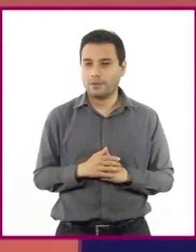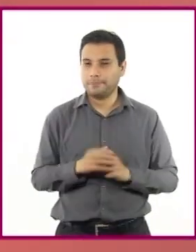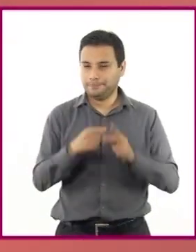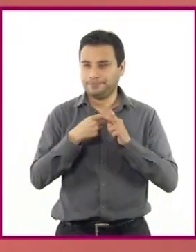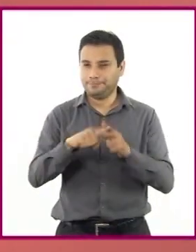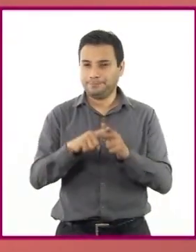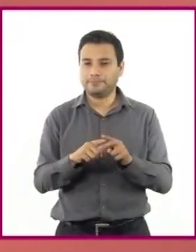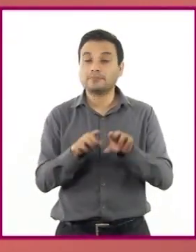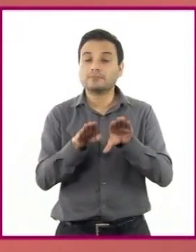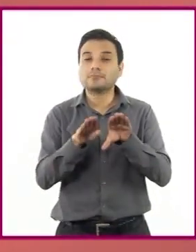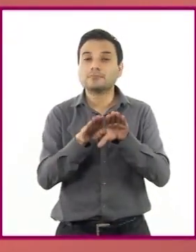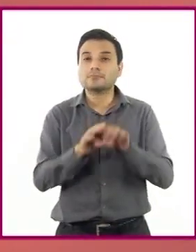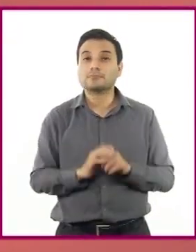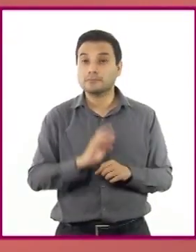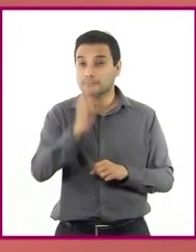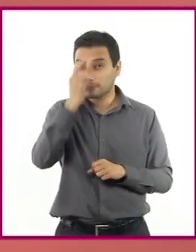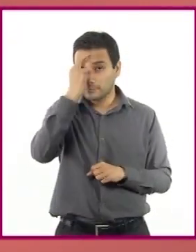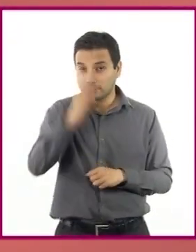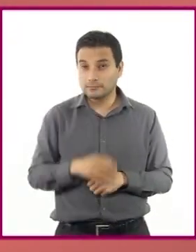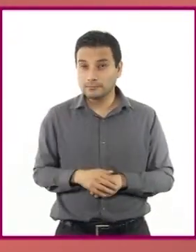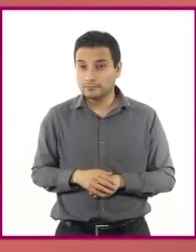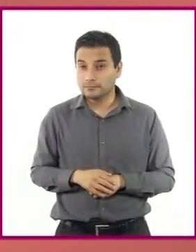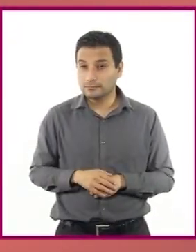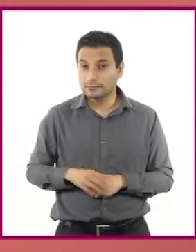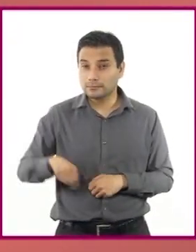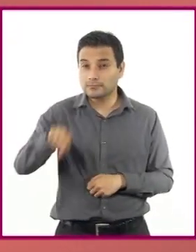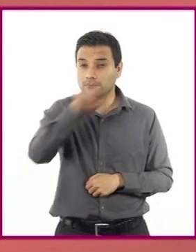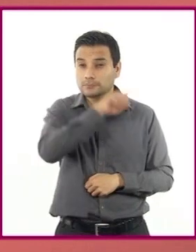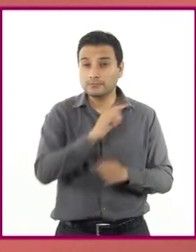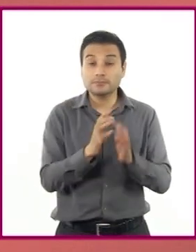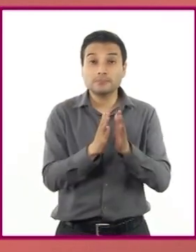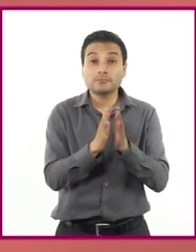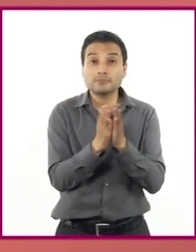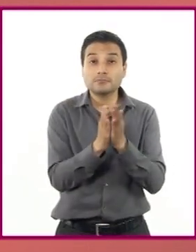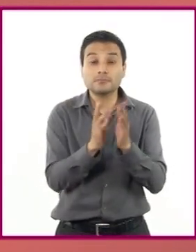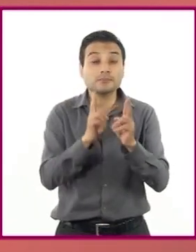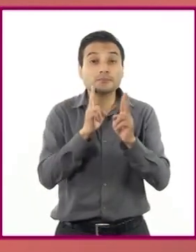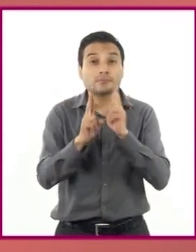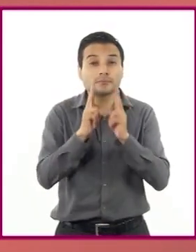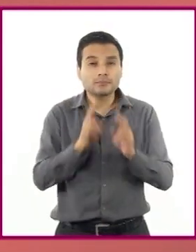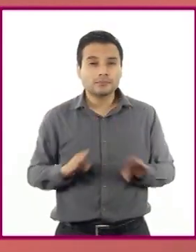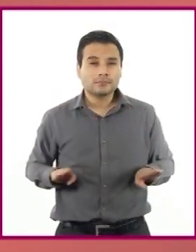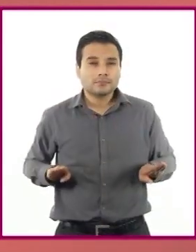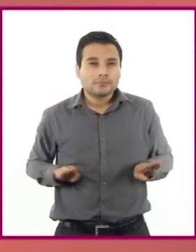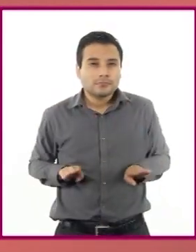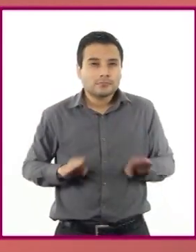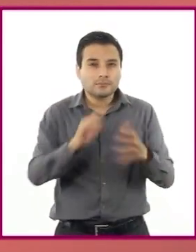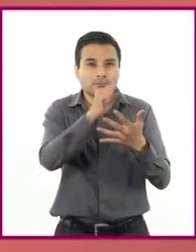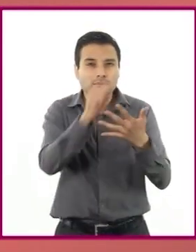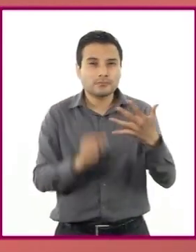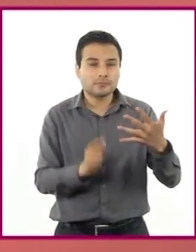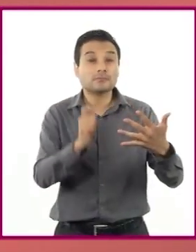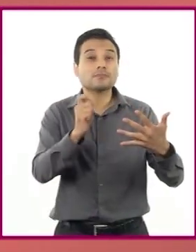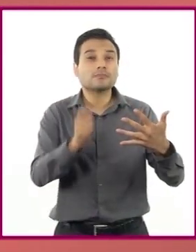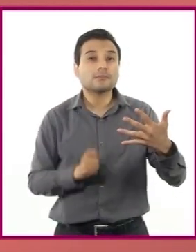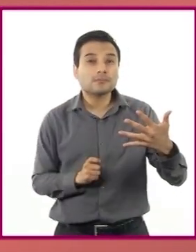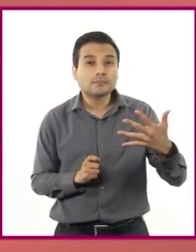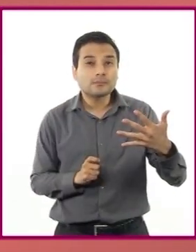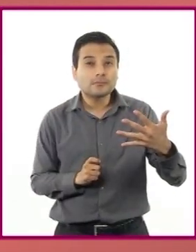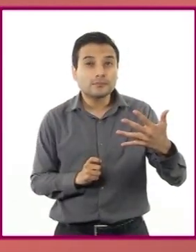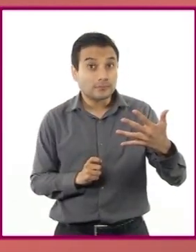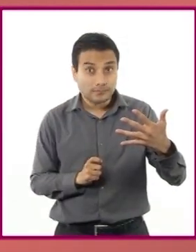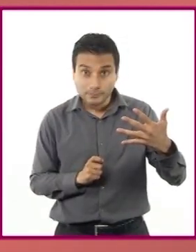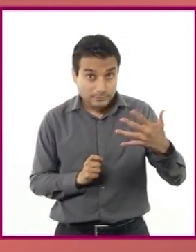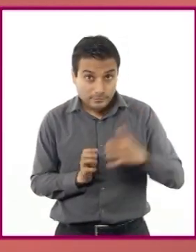alumnos, ¿recuerdan cuáles son los elementos del texto narrativo? Para poder refrescar nuestra